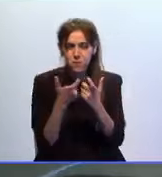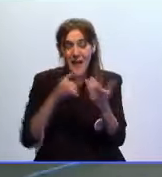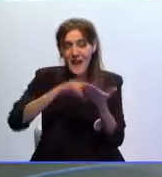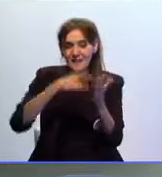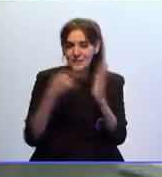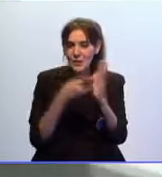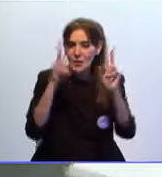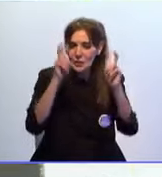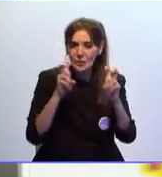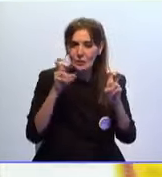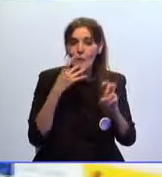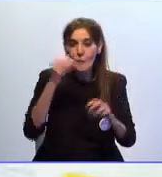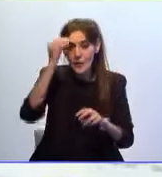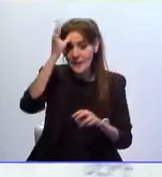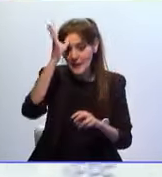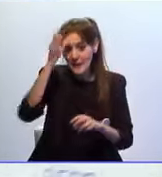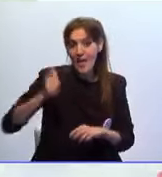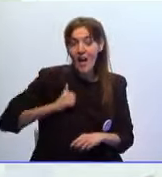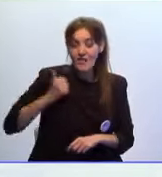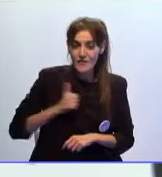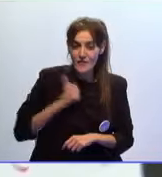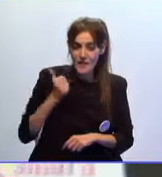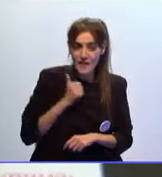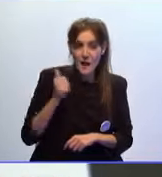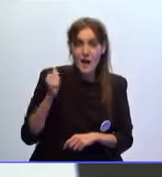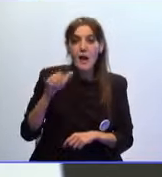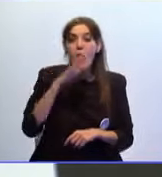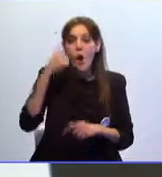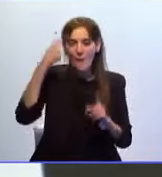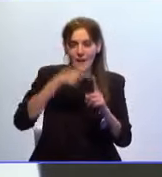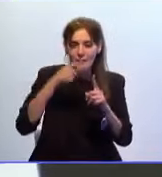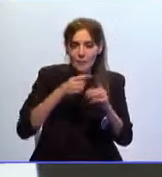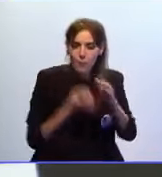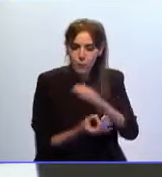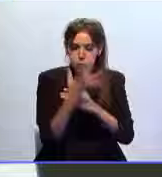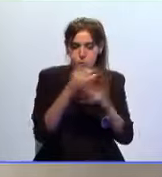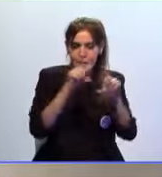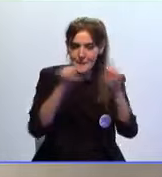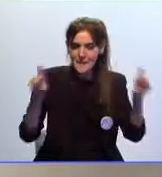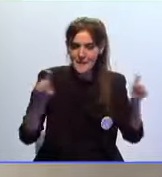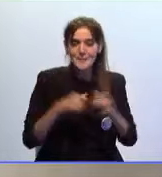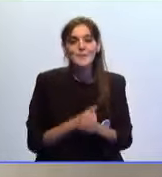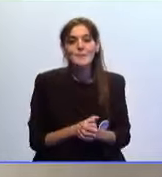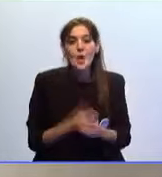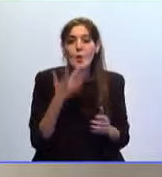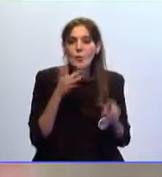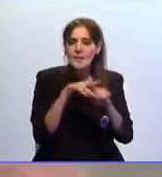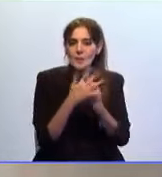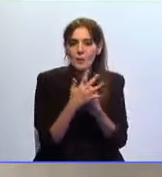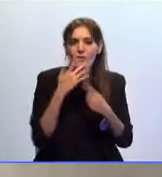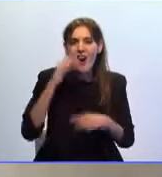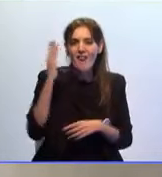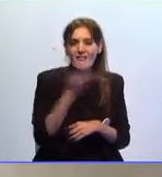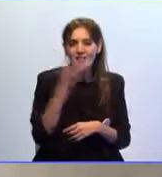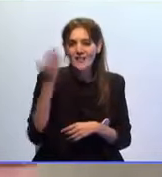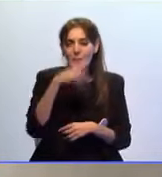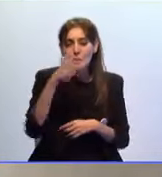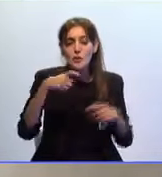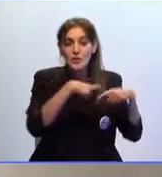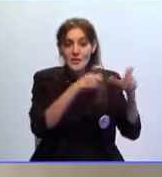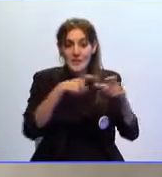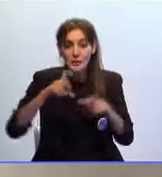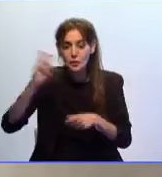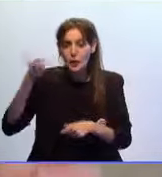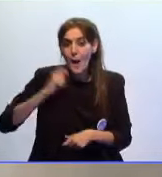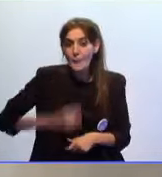tecnológicas como la inteligencia artificial como premisa para el impulso empresarial. Es algo que va afectar a todos los sectores, a